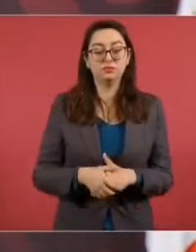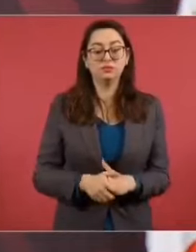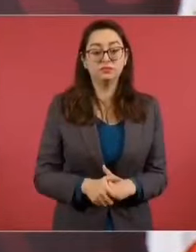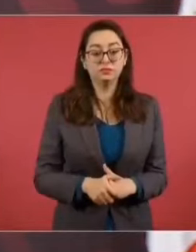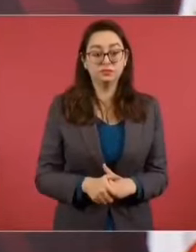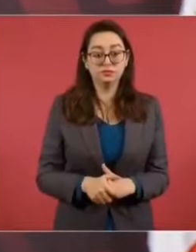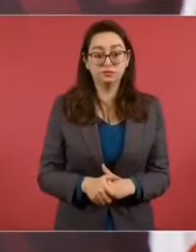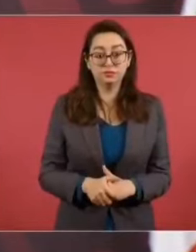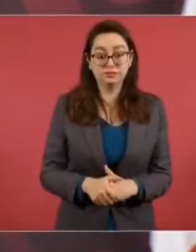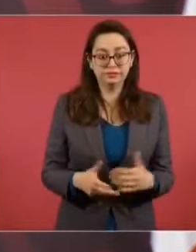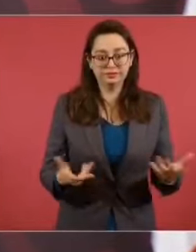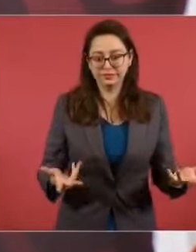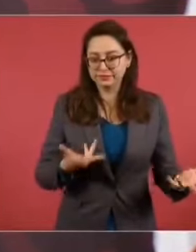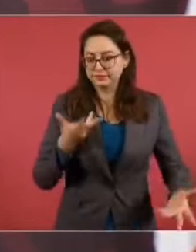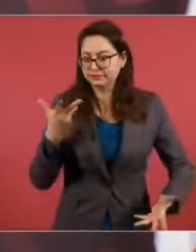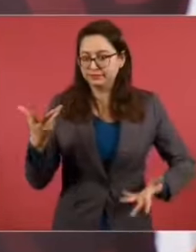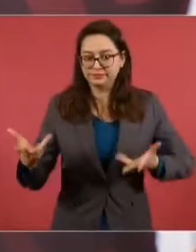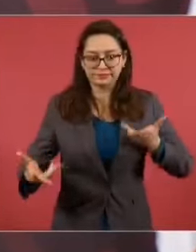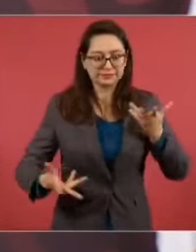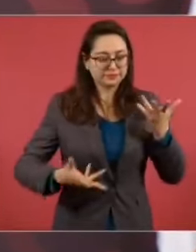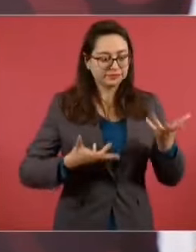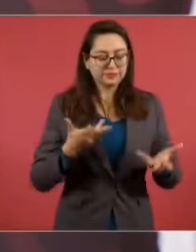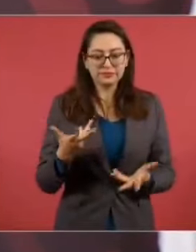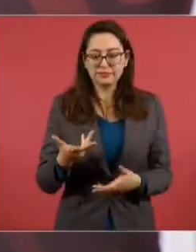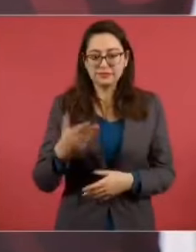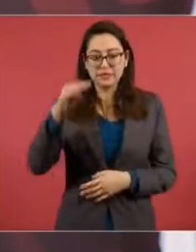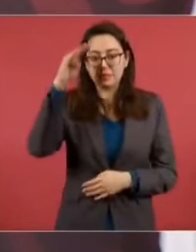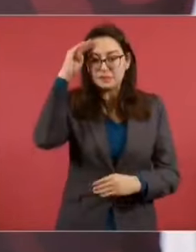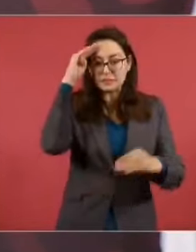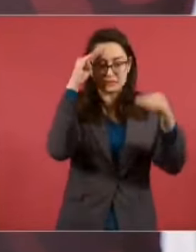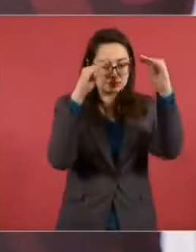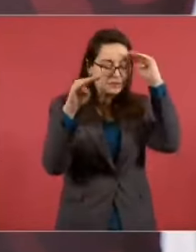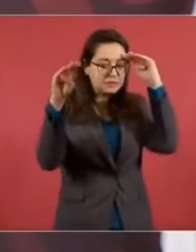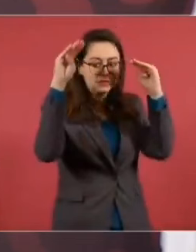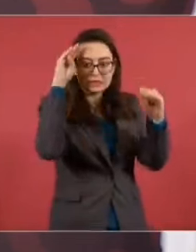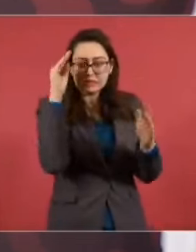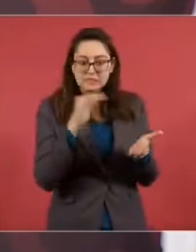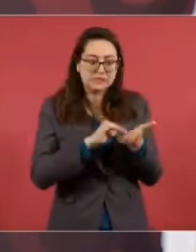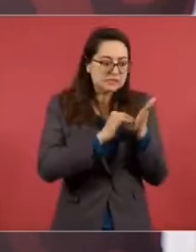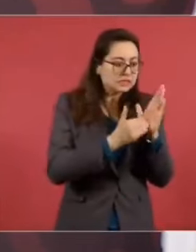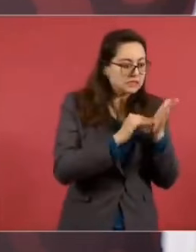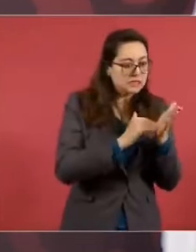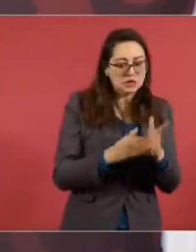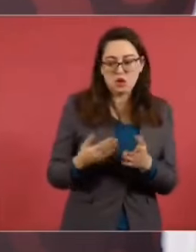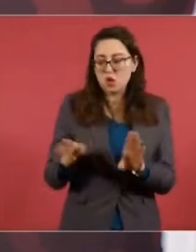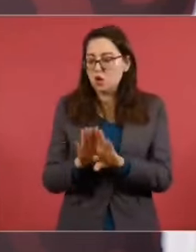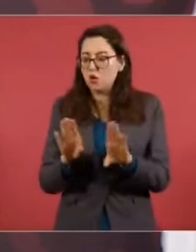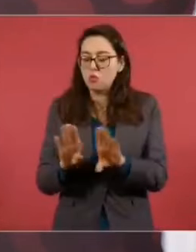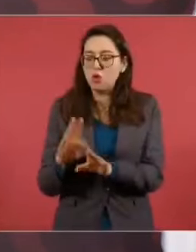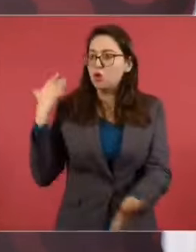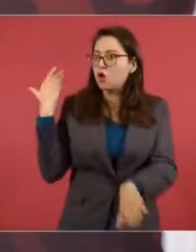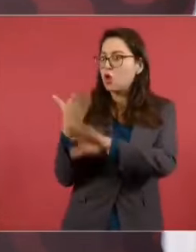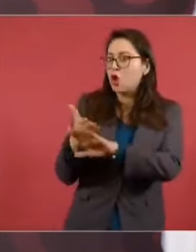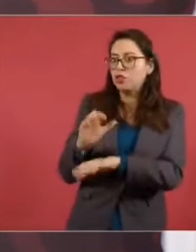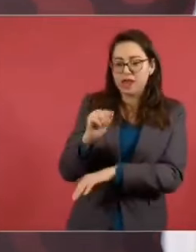entre ellos a buscar con quién, ni enfrentaban,